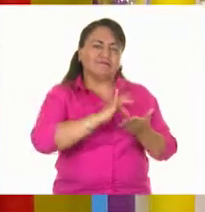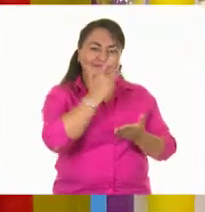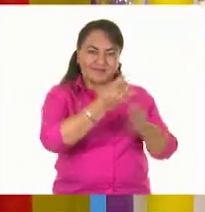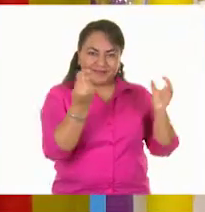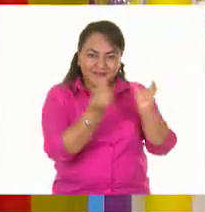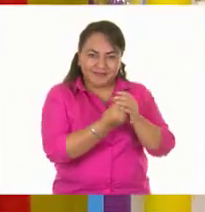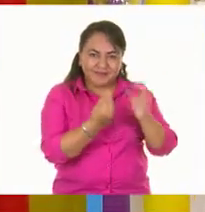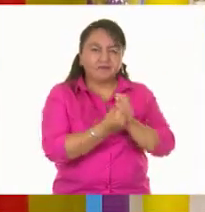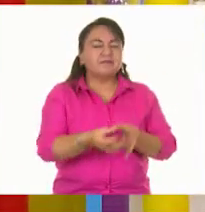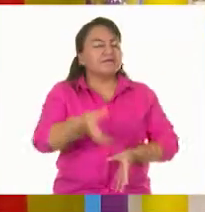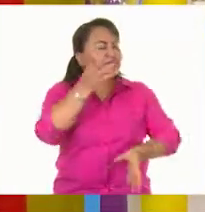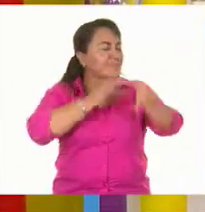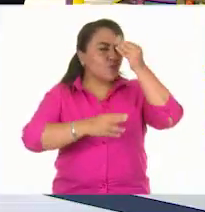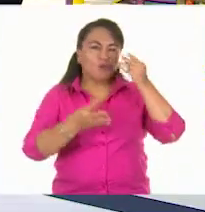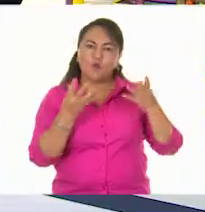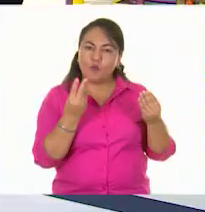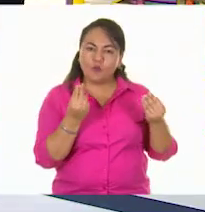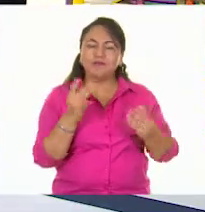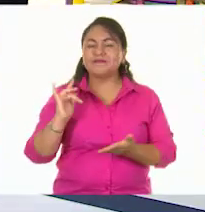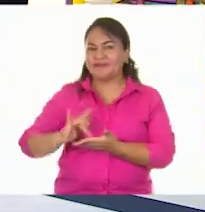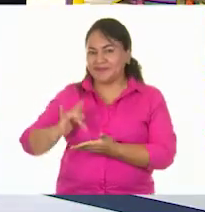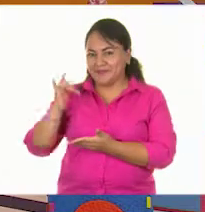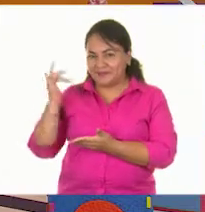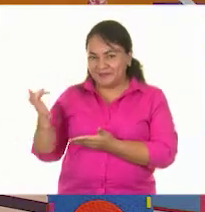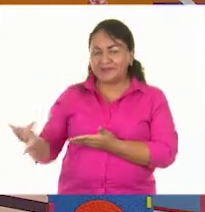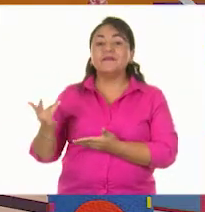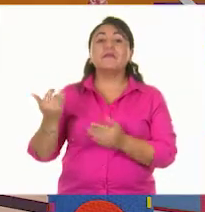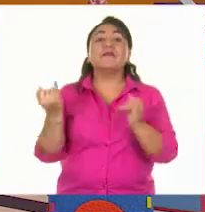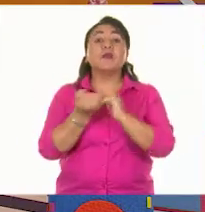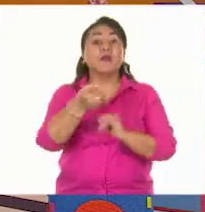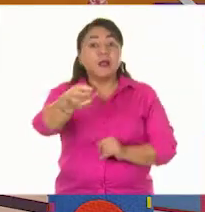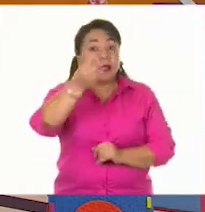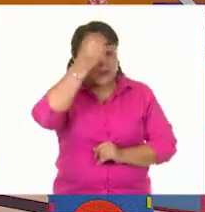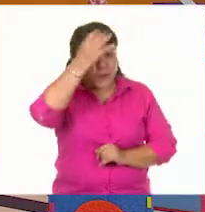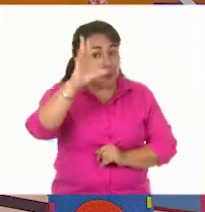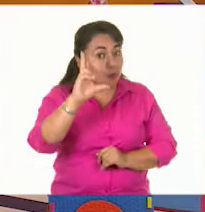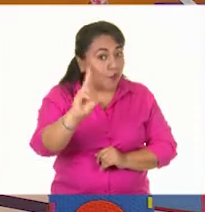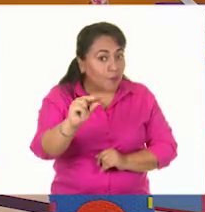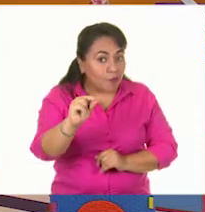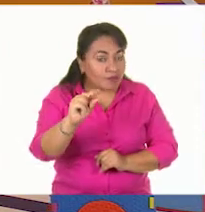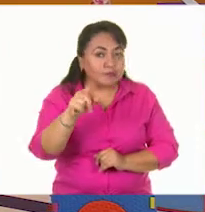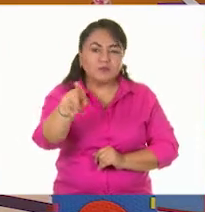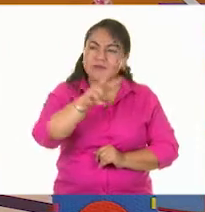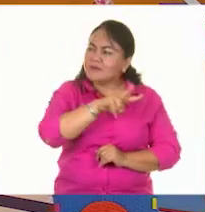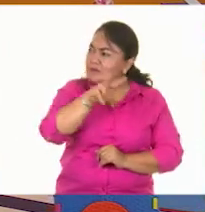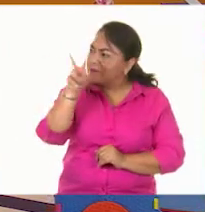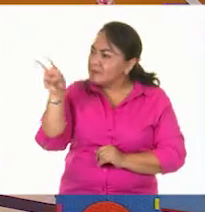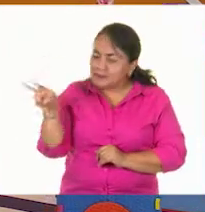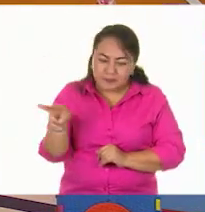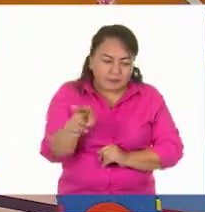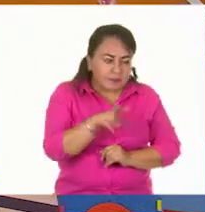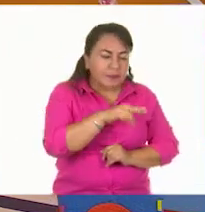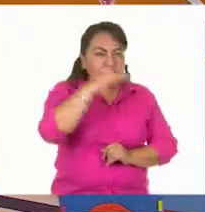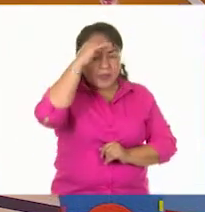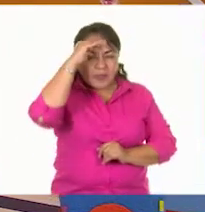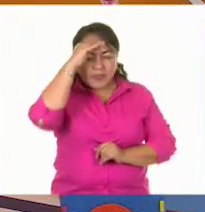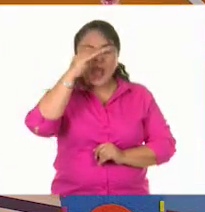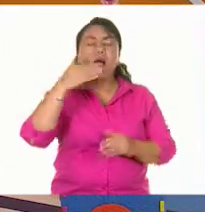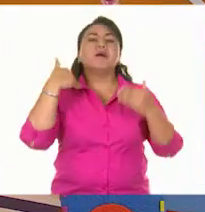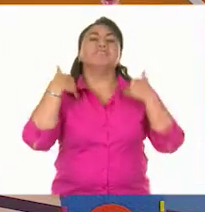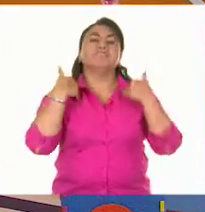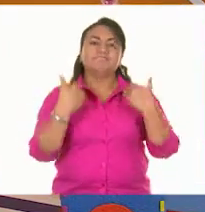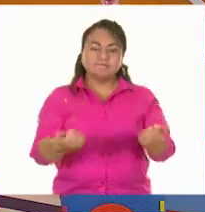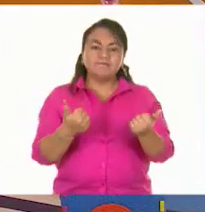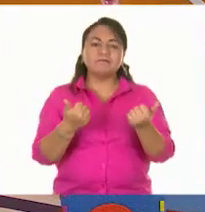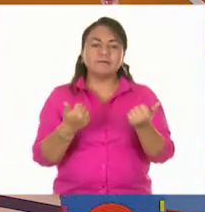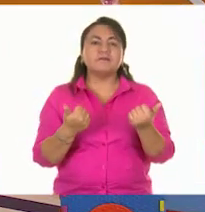esta clase. Aprendimos mucho. Gracias, Alexia. Y a ustedes no se les olvide observar y reflexionar para poder comprender